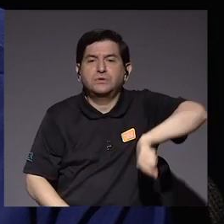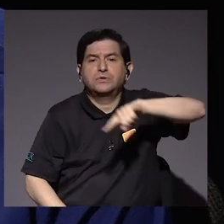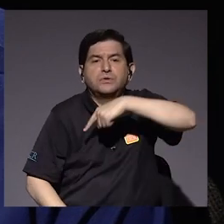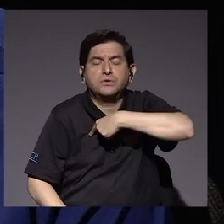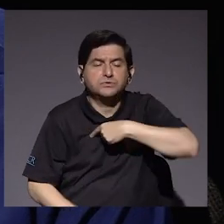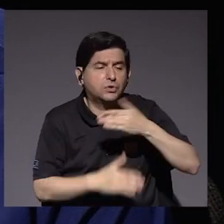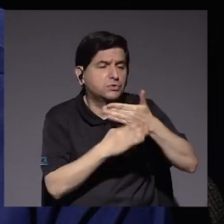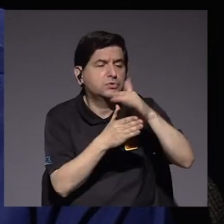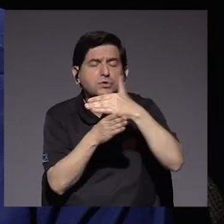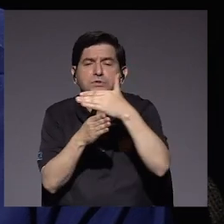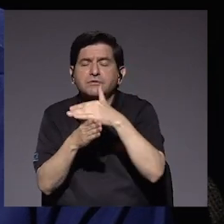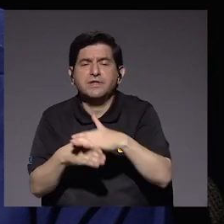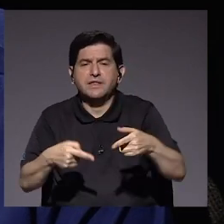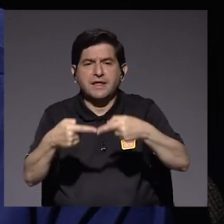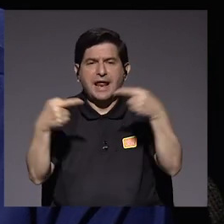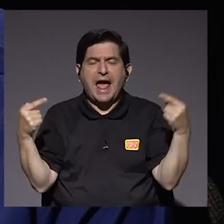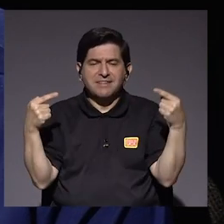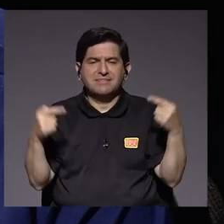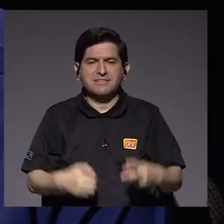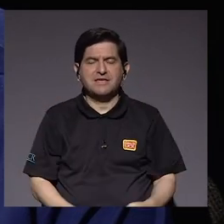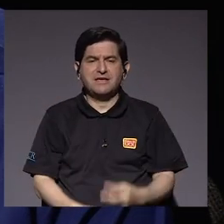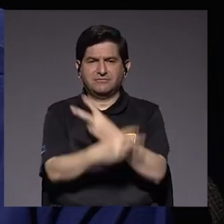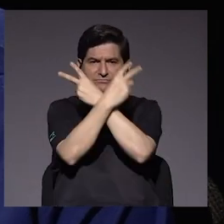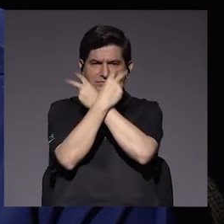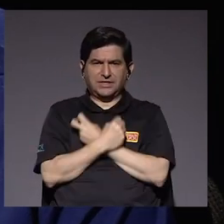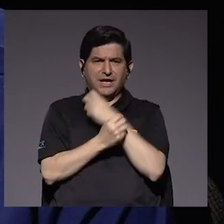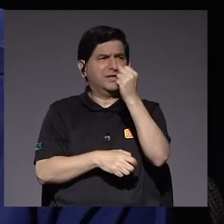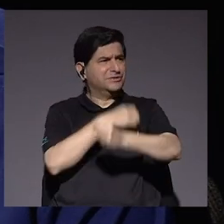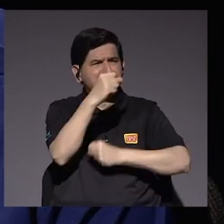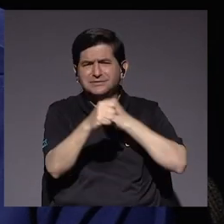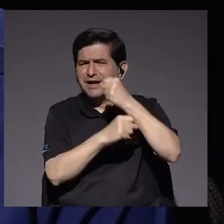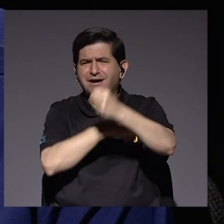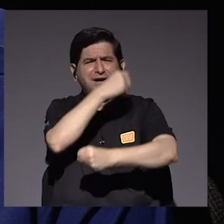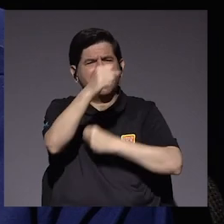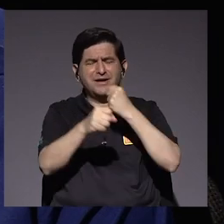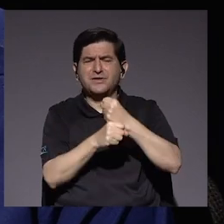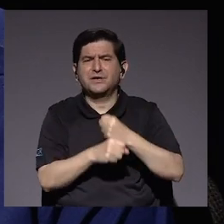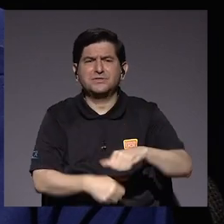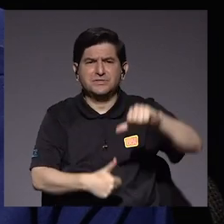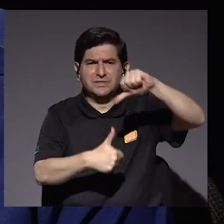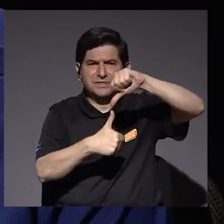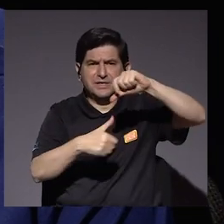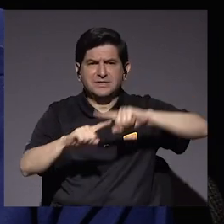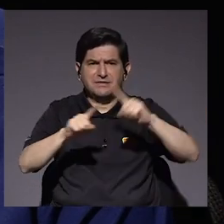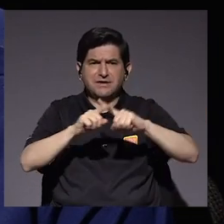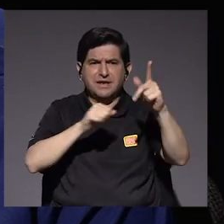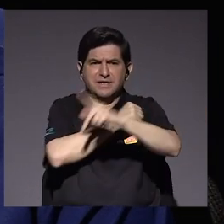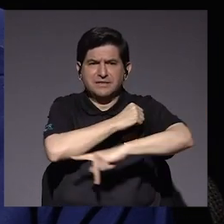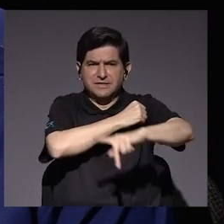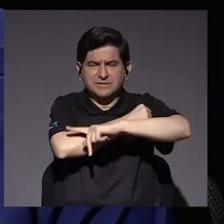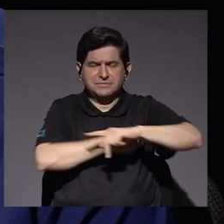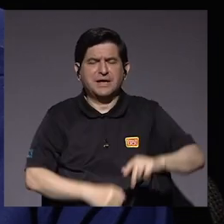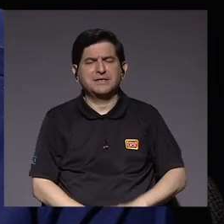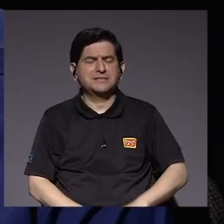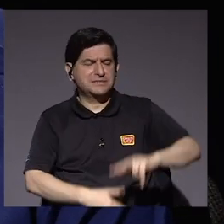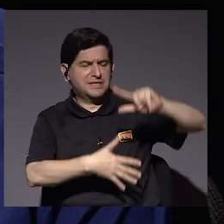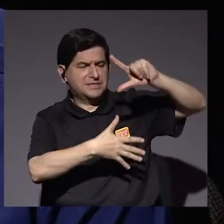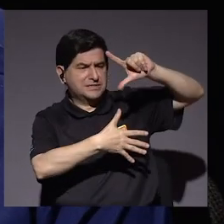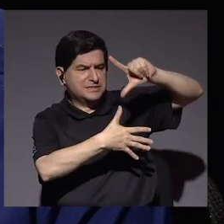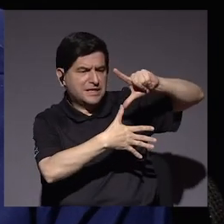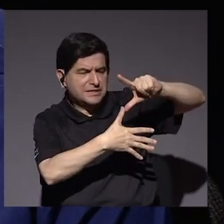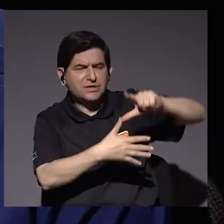estado distribuyendo antivenenos por muchos años en Centroamérica, en varios países de América Latina y África.